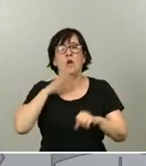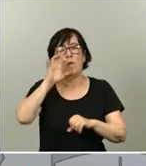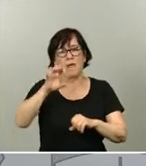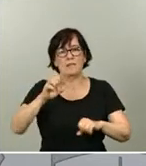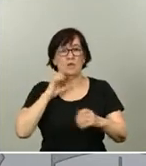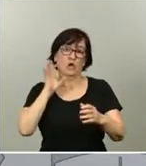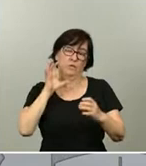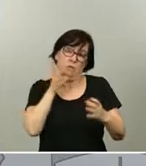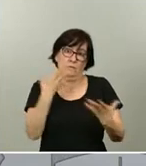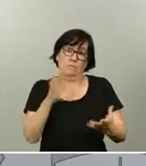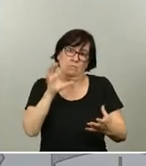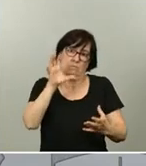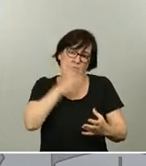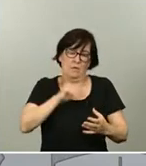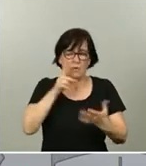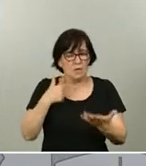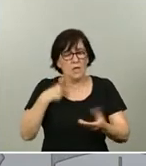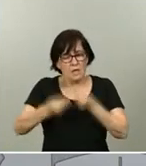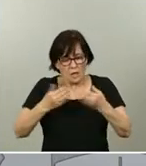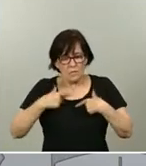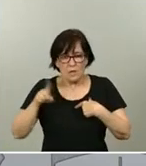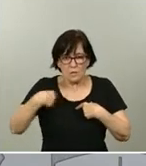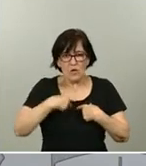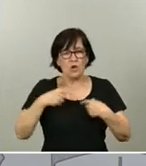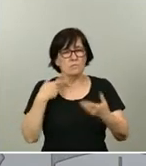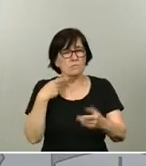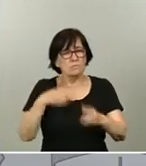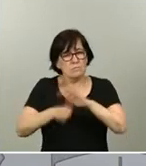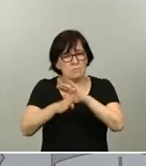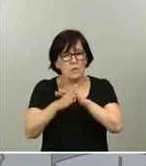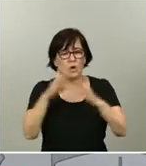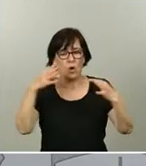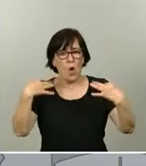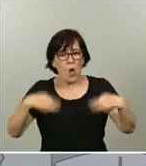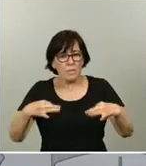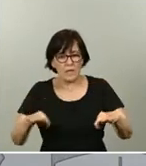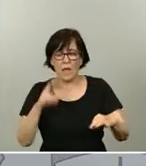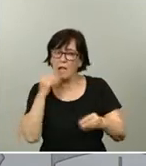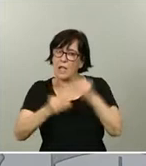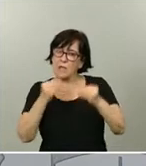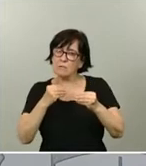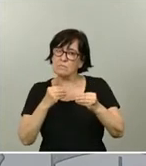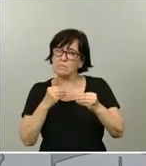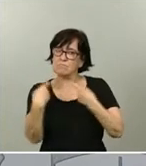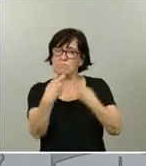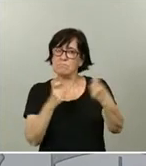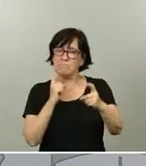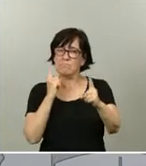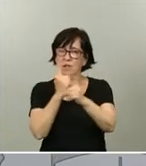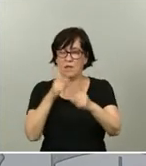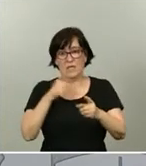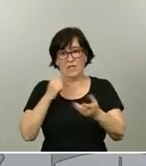actuar con constancia, con humildad para orillar lo que nos enfrenta y aquello que nos separa.